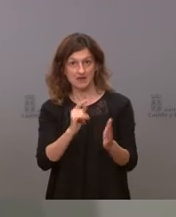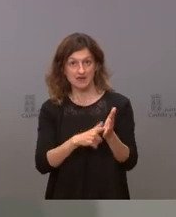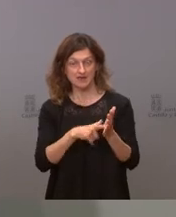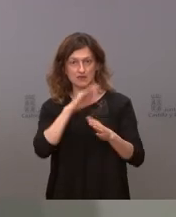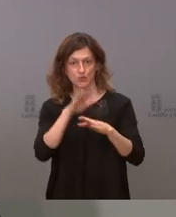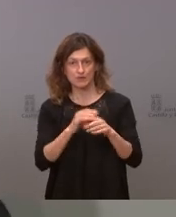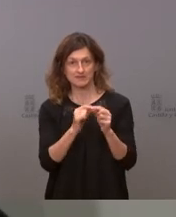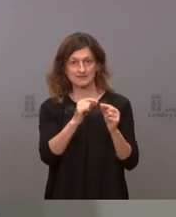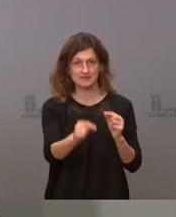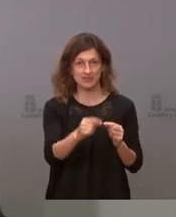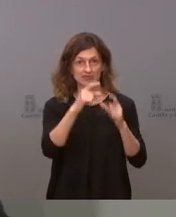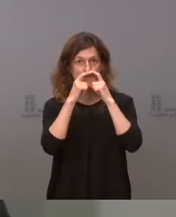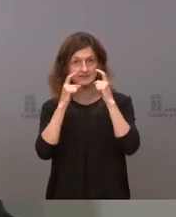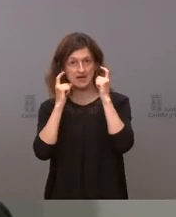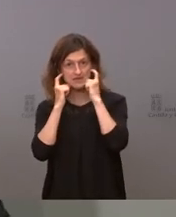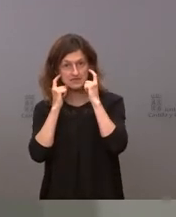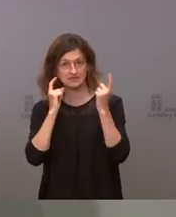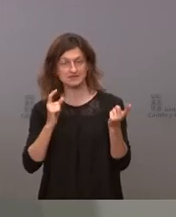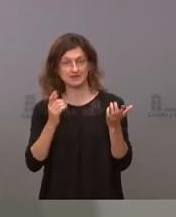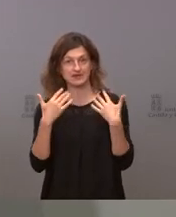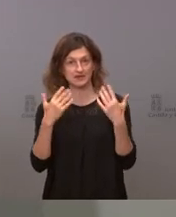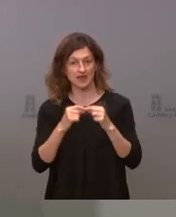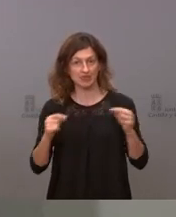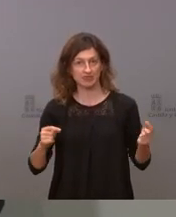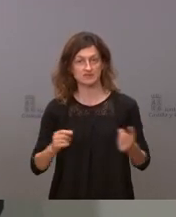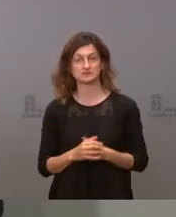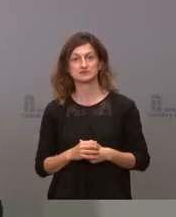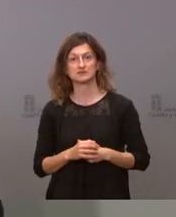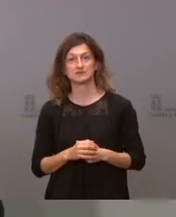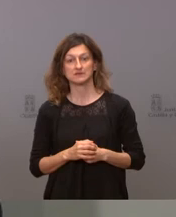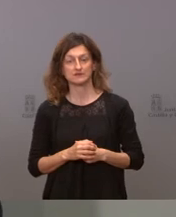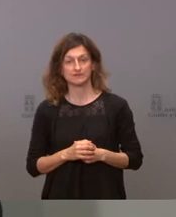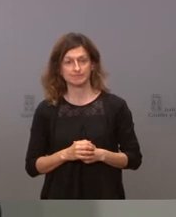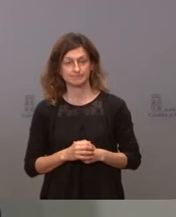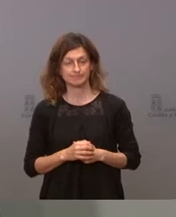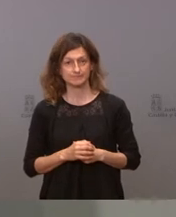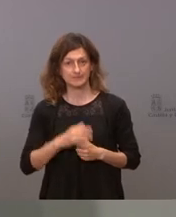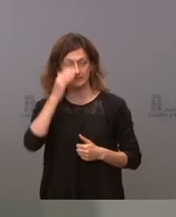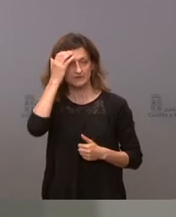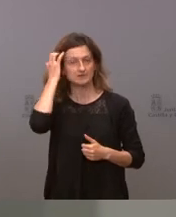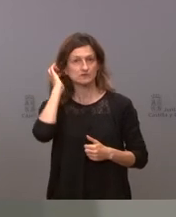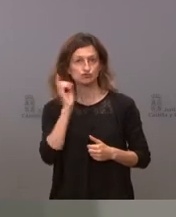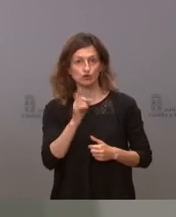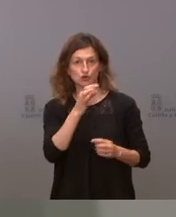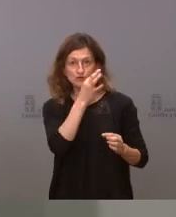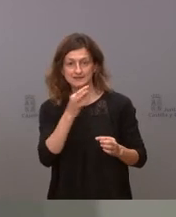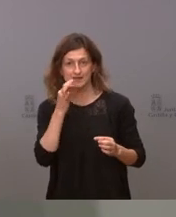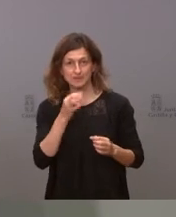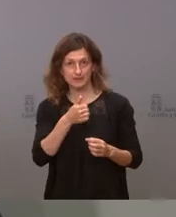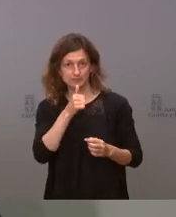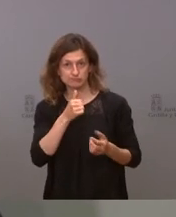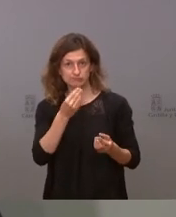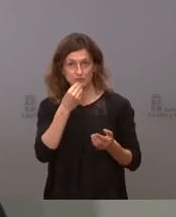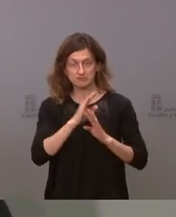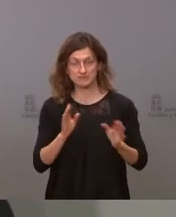distancia la mascarilla la distancia en las terrazas la mascarilla salvo cuando se está consumiendo los aforos